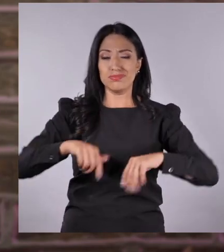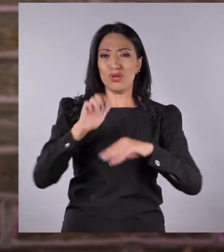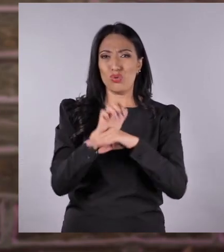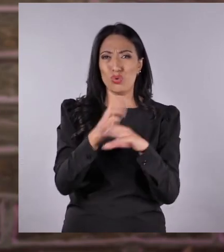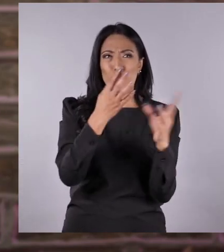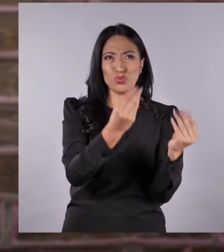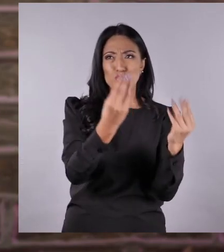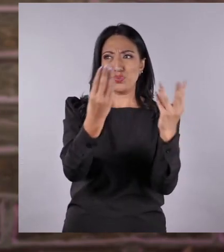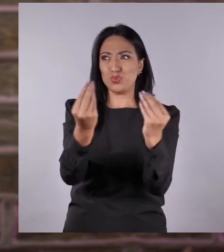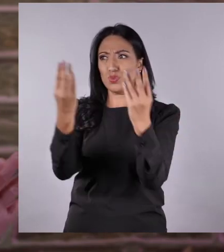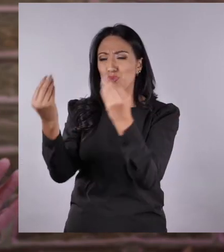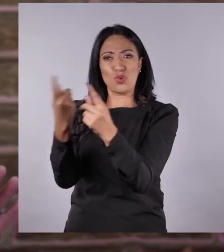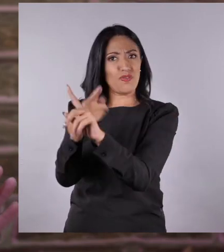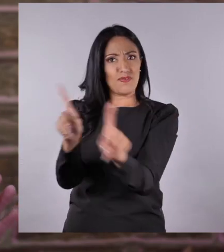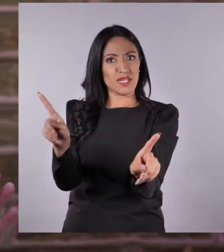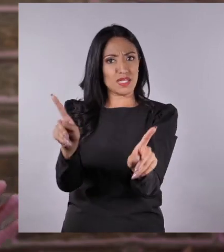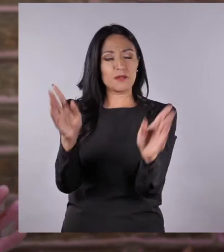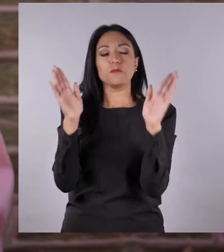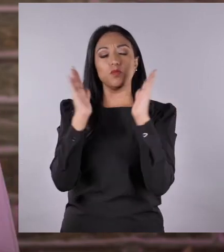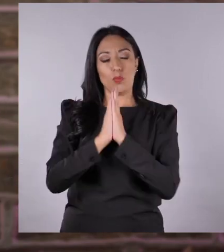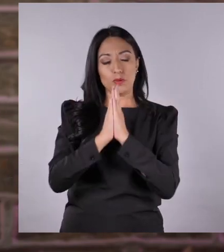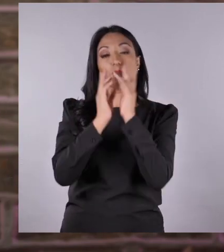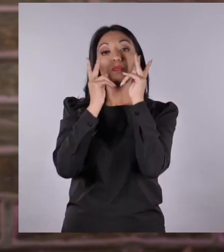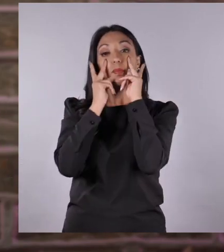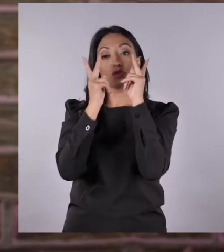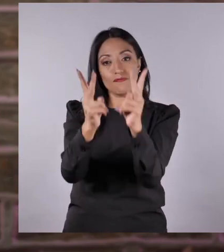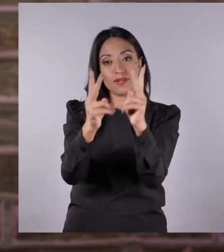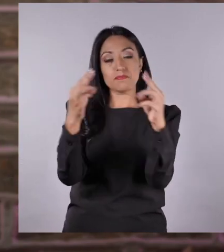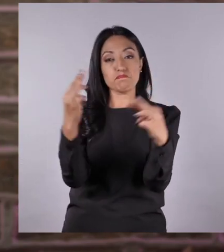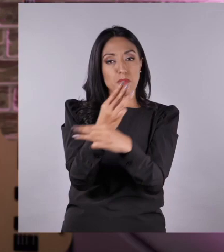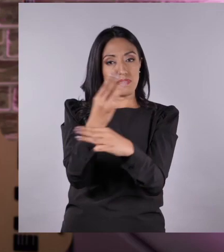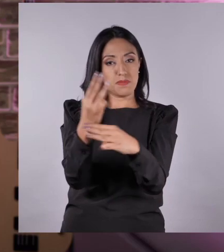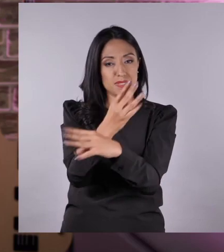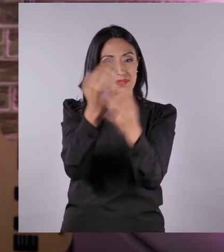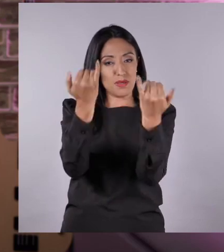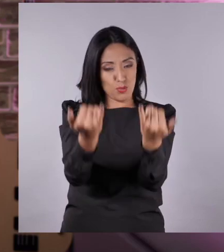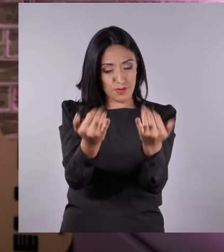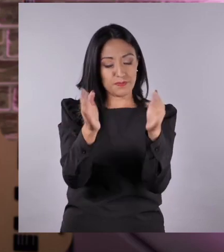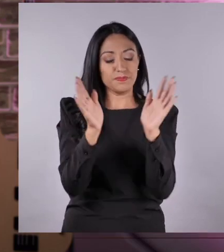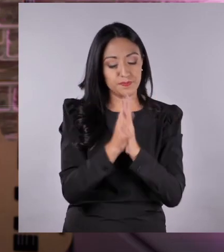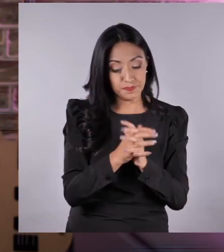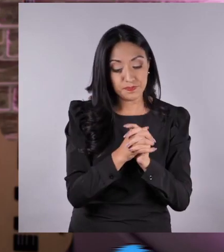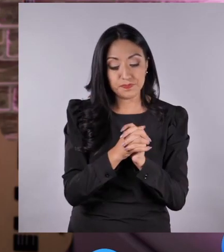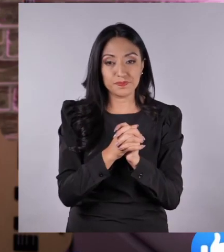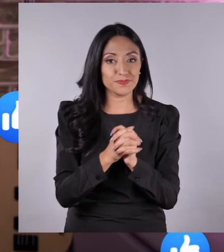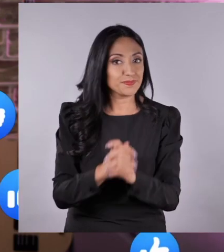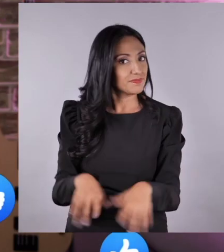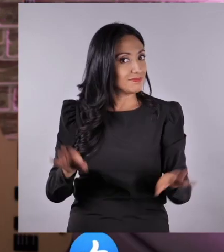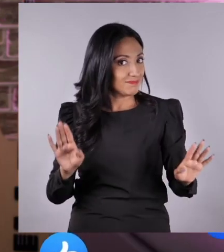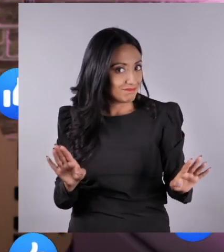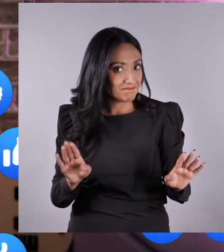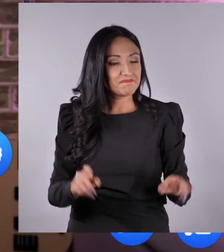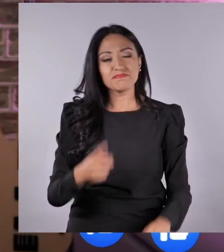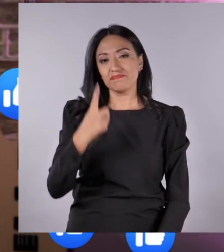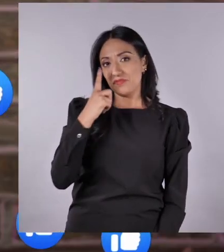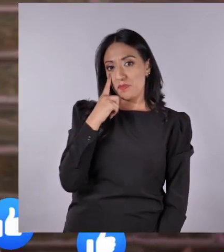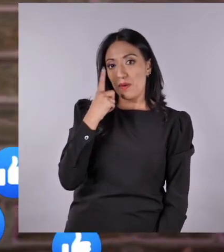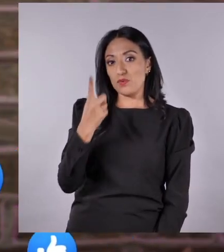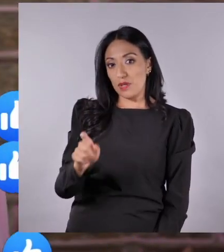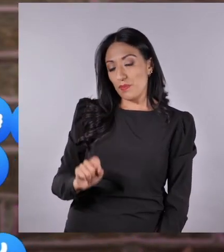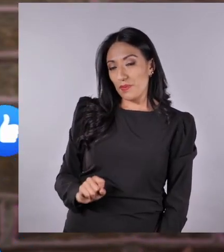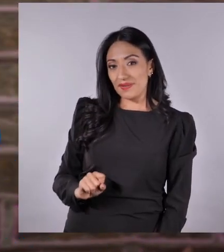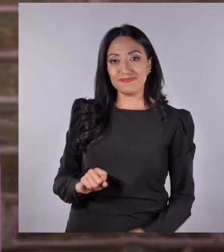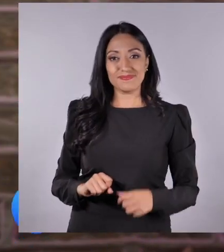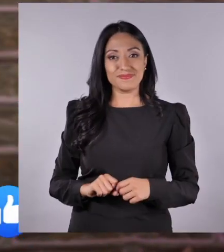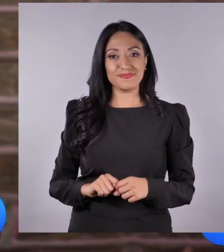población en nuestro país es súper diversa. Vamos a comprobarlo a través de las matemáticas. ¿Les parece? Los martichiques dicen